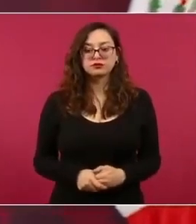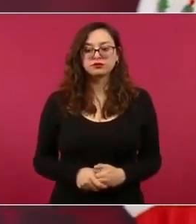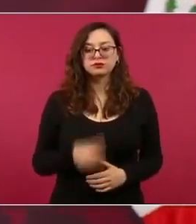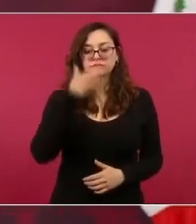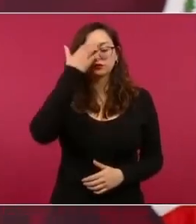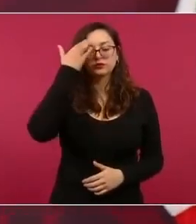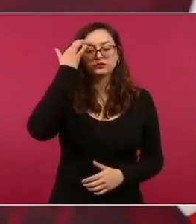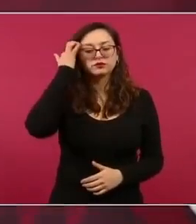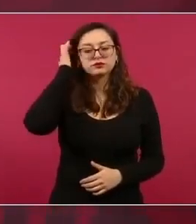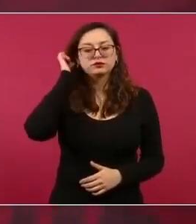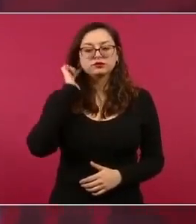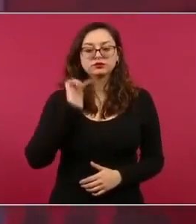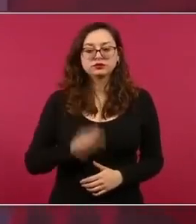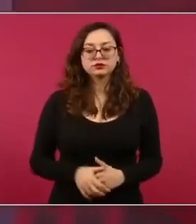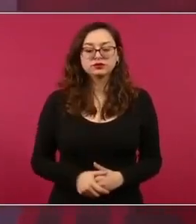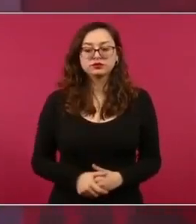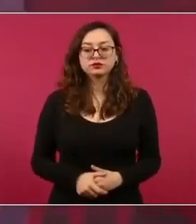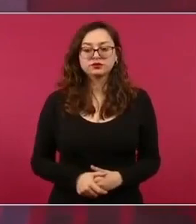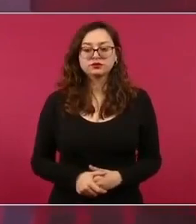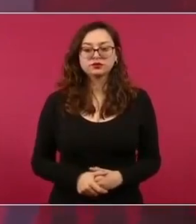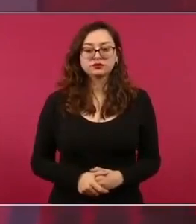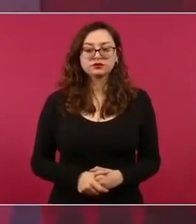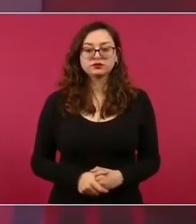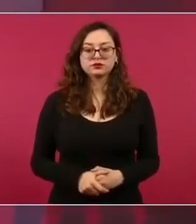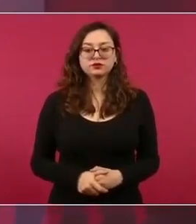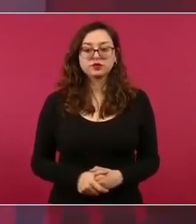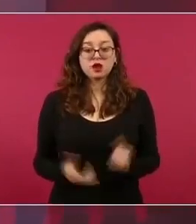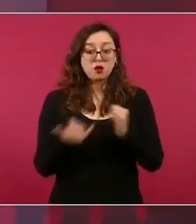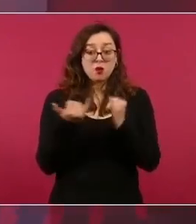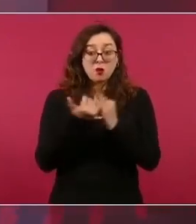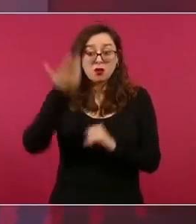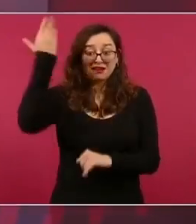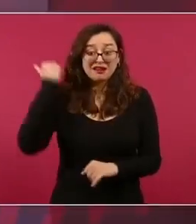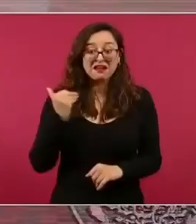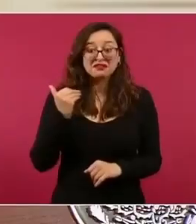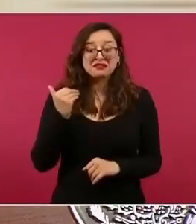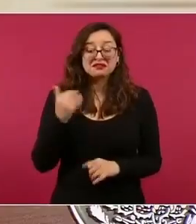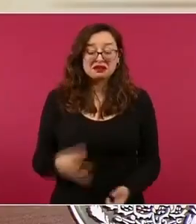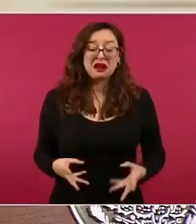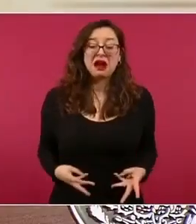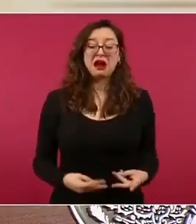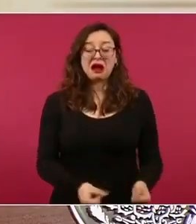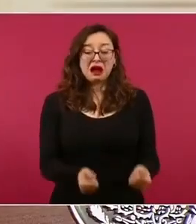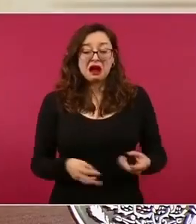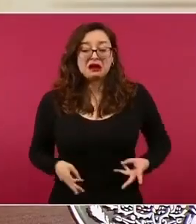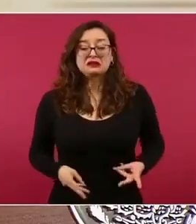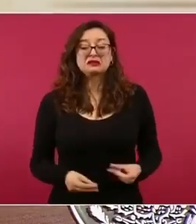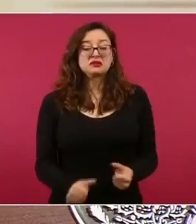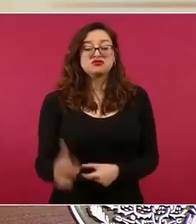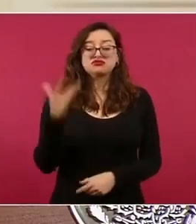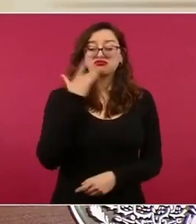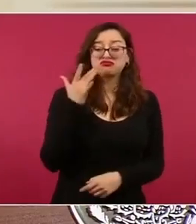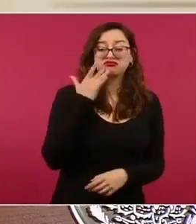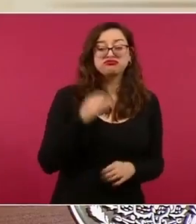el derroche, la extravagancia,